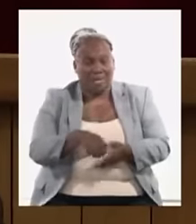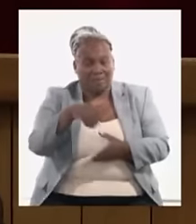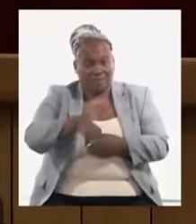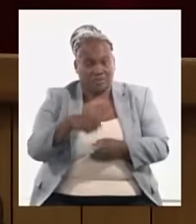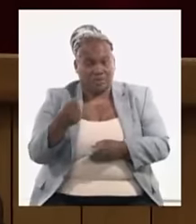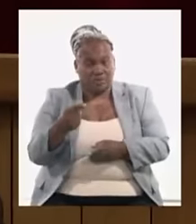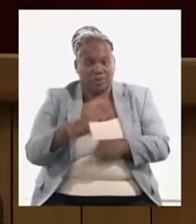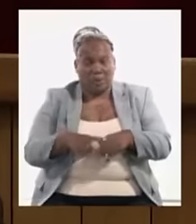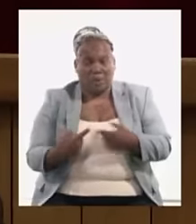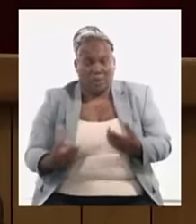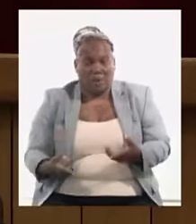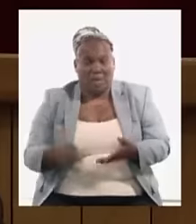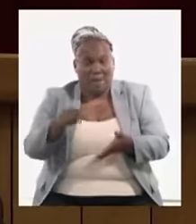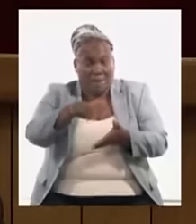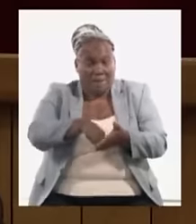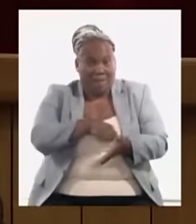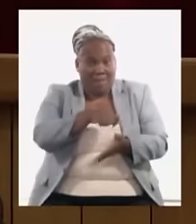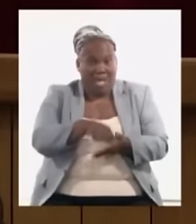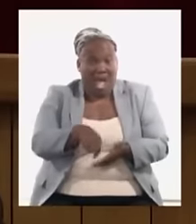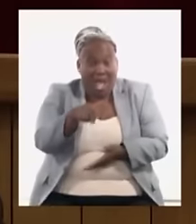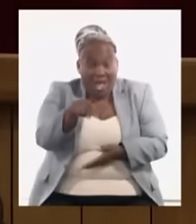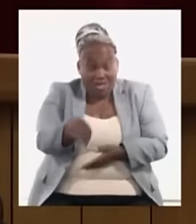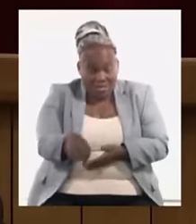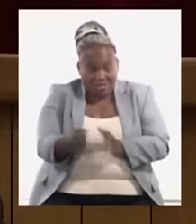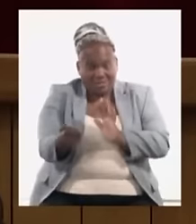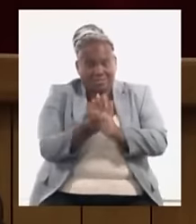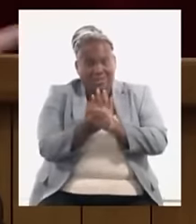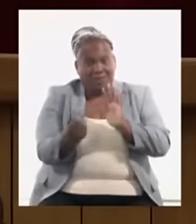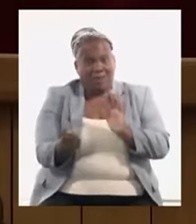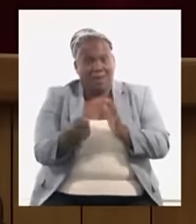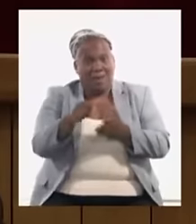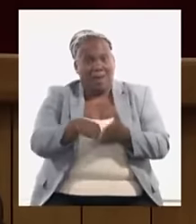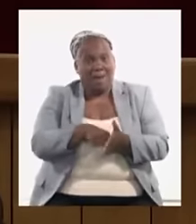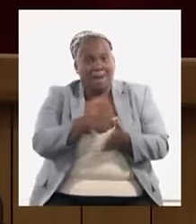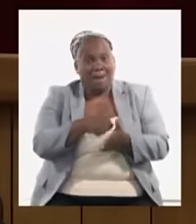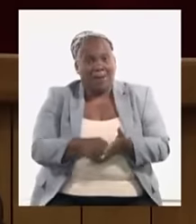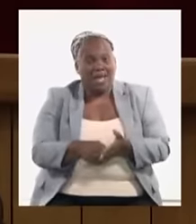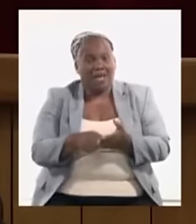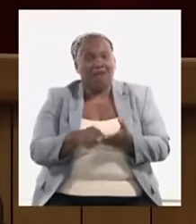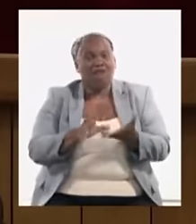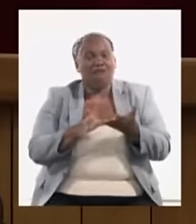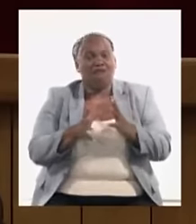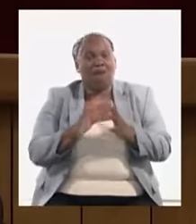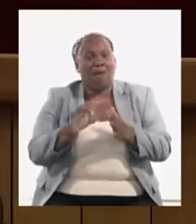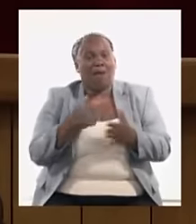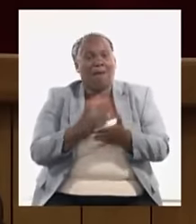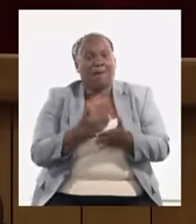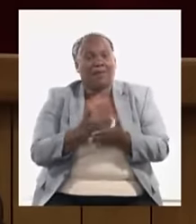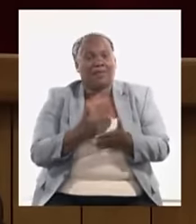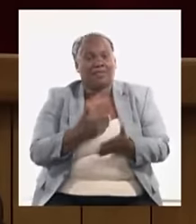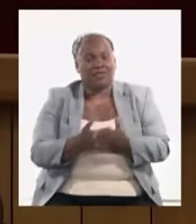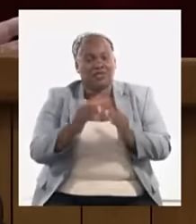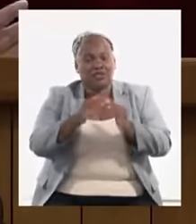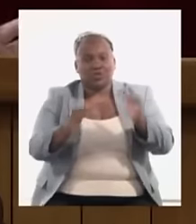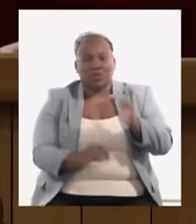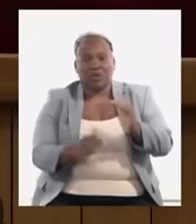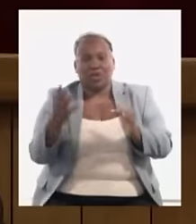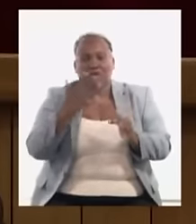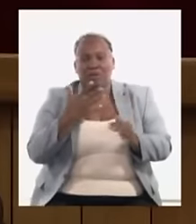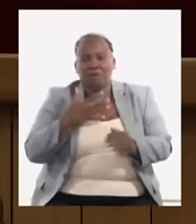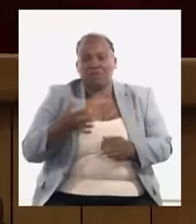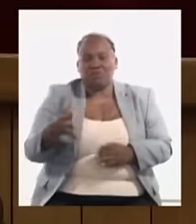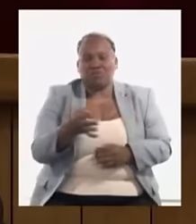porque en materia de plan allí se aprueba el plan de todo el sistema empresarial subordinado al municipio pero aquí